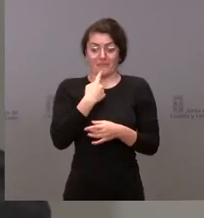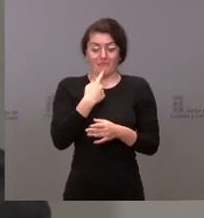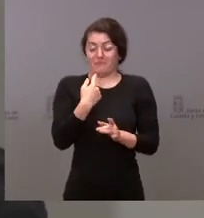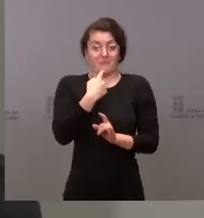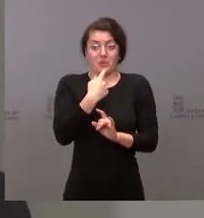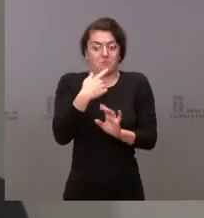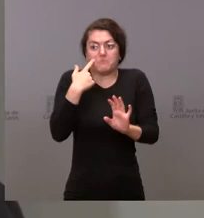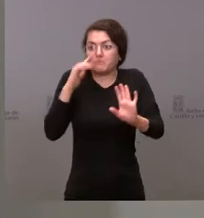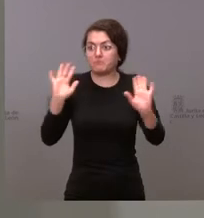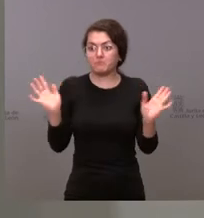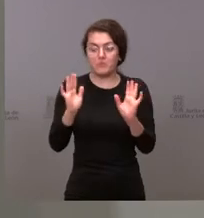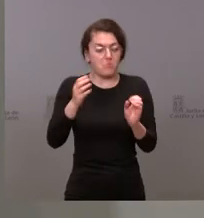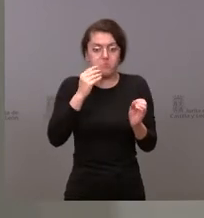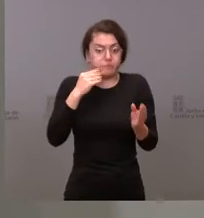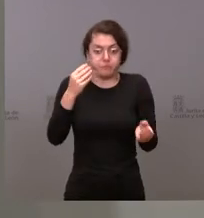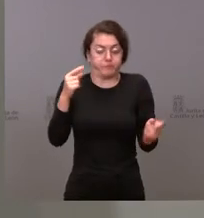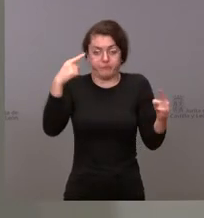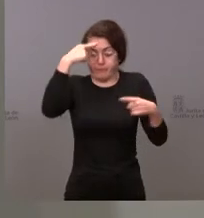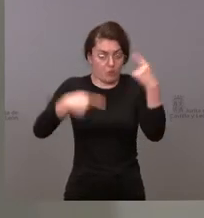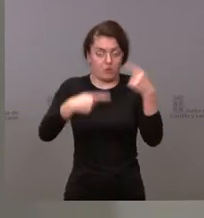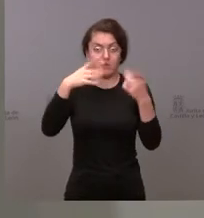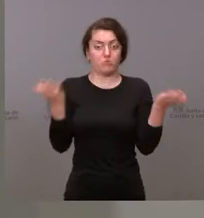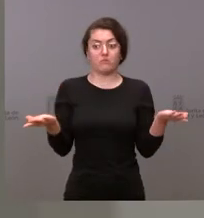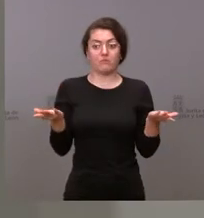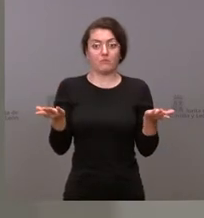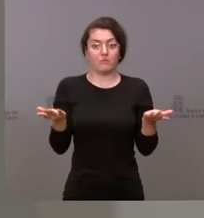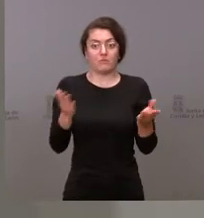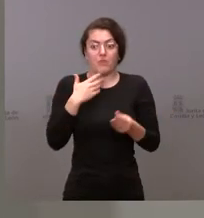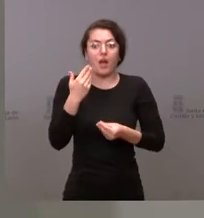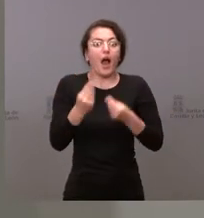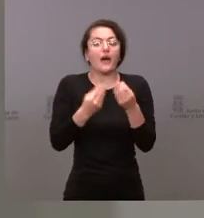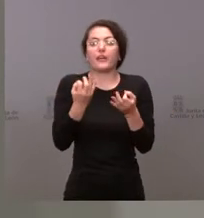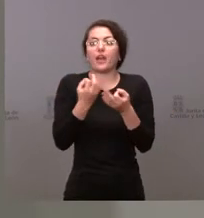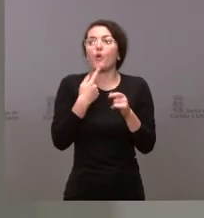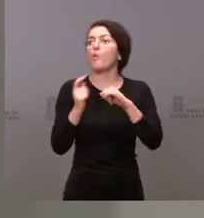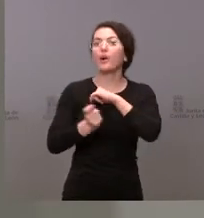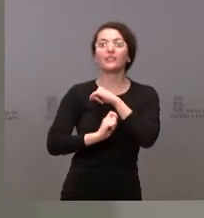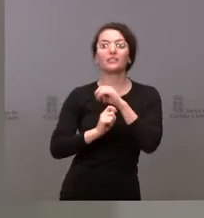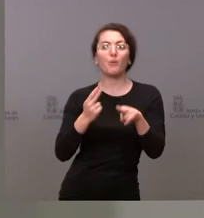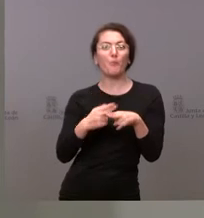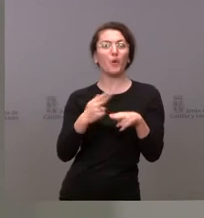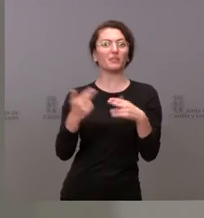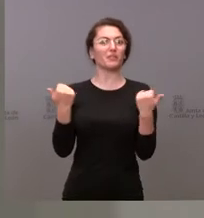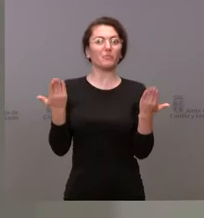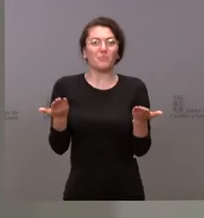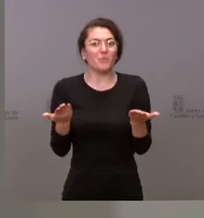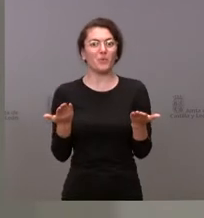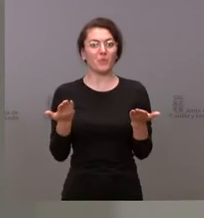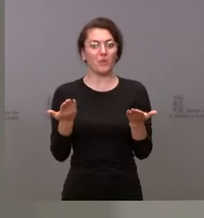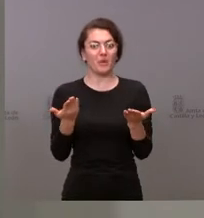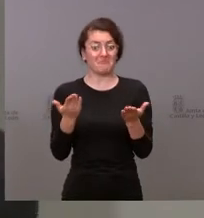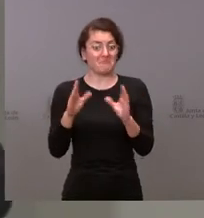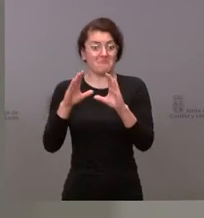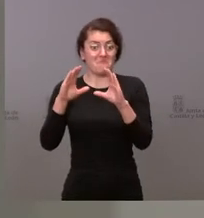no acabo de entender de verdad que es lo que está haciendo o sea cuál es la estrategia política del partido